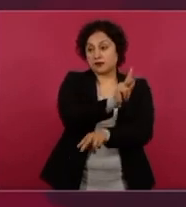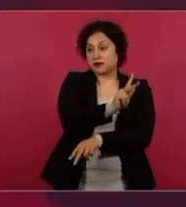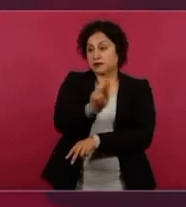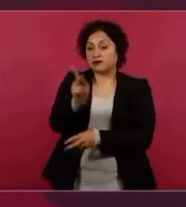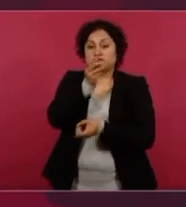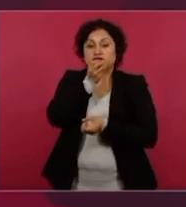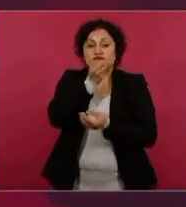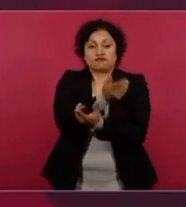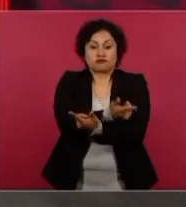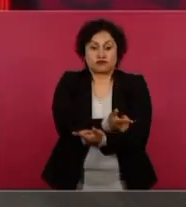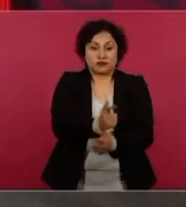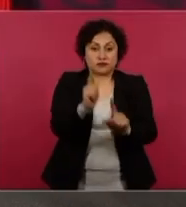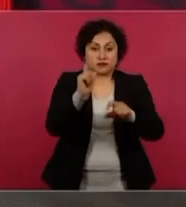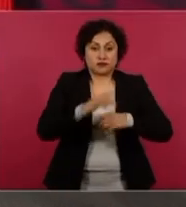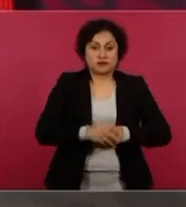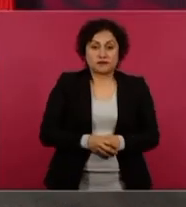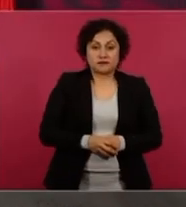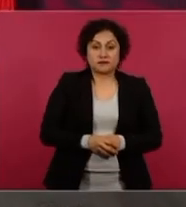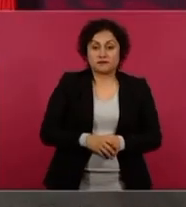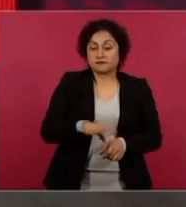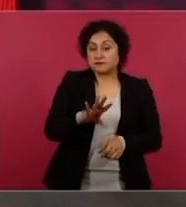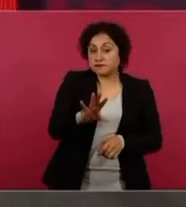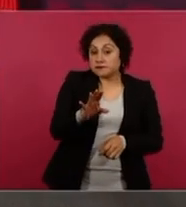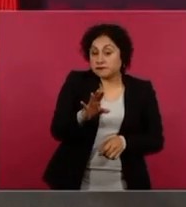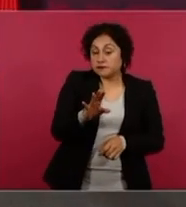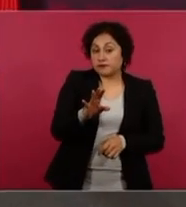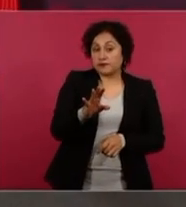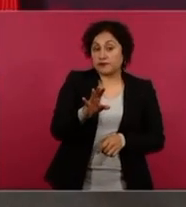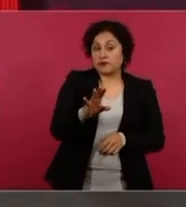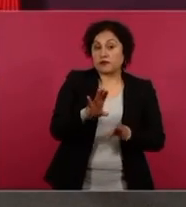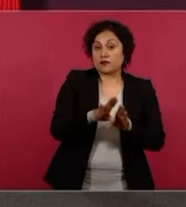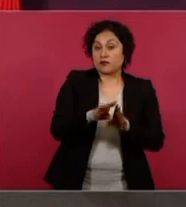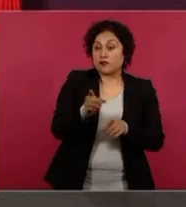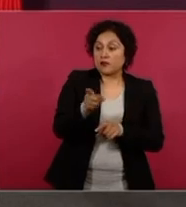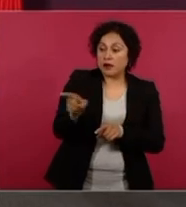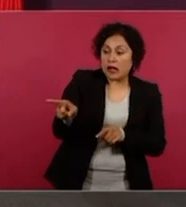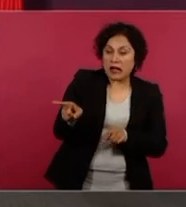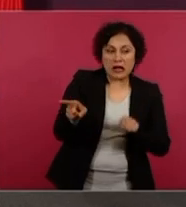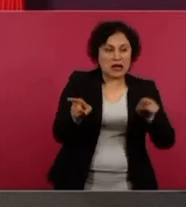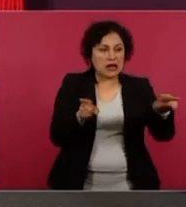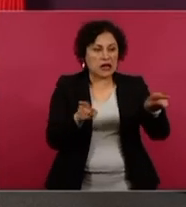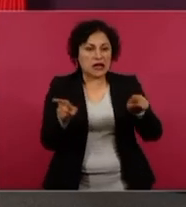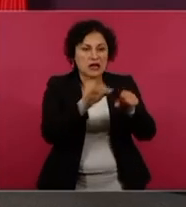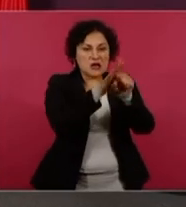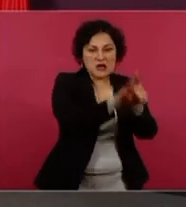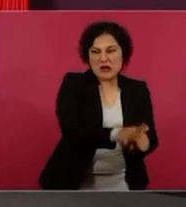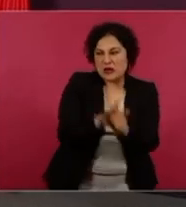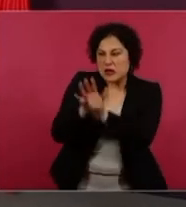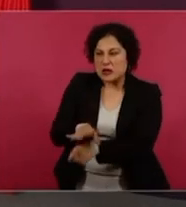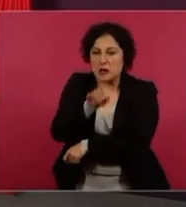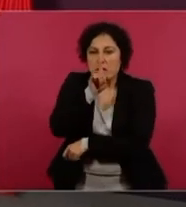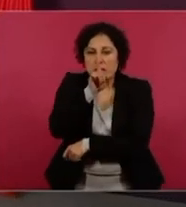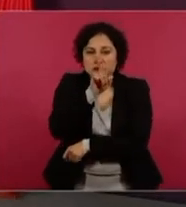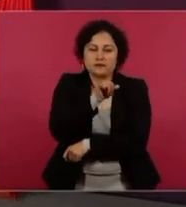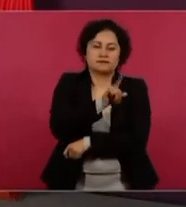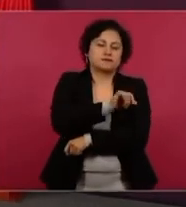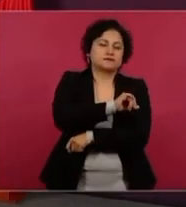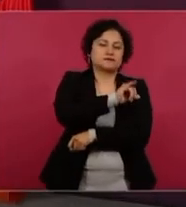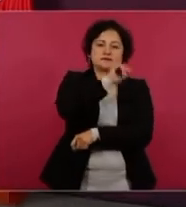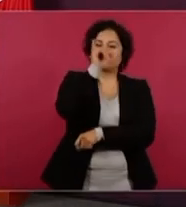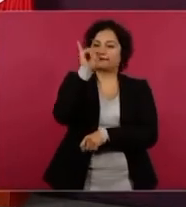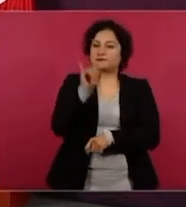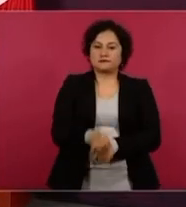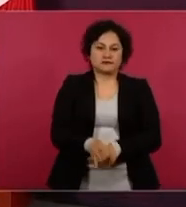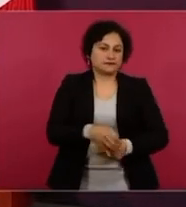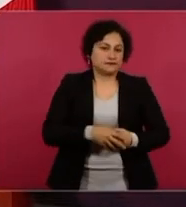vamos a censurar, no va a suceder lo que